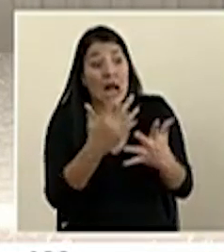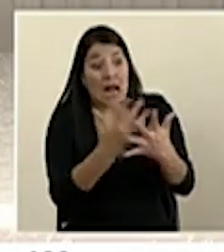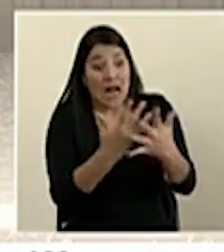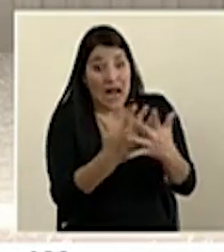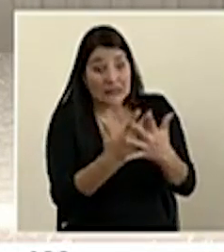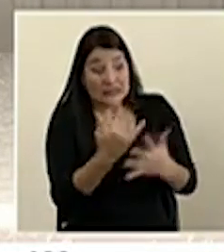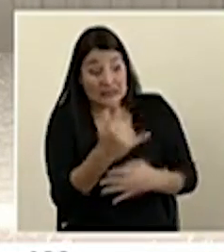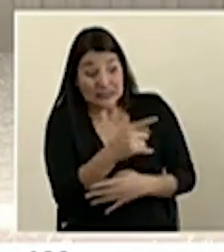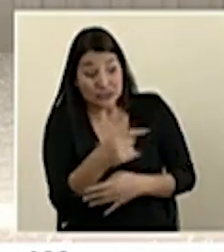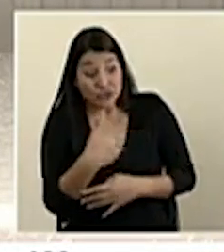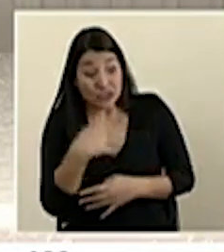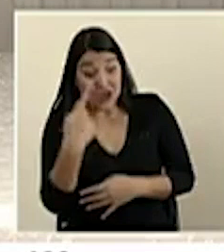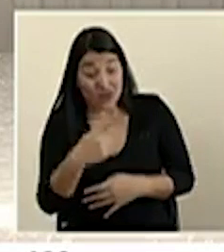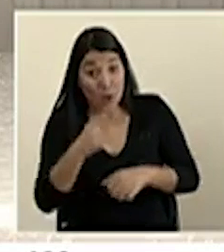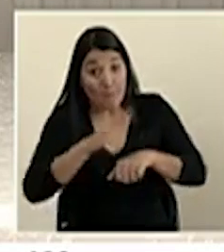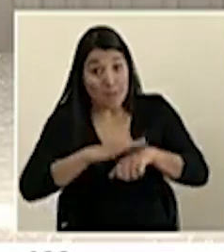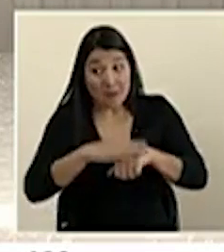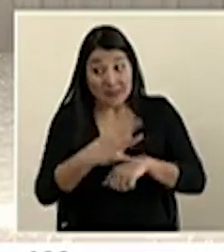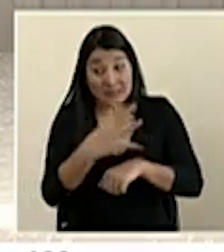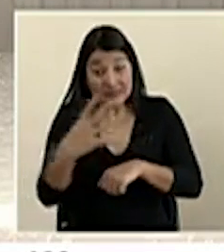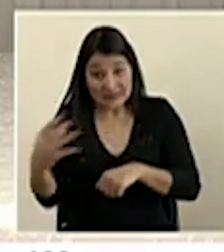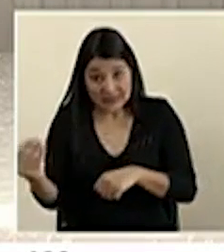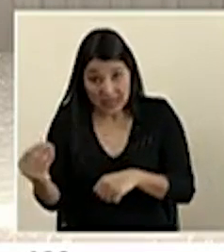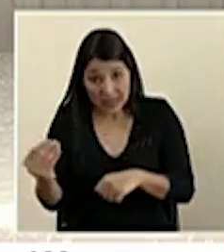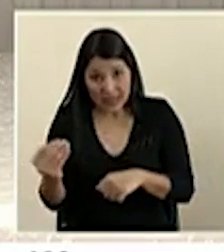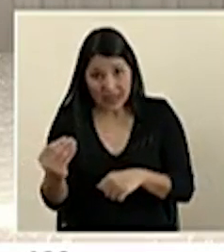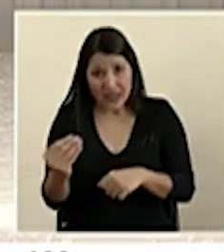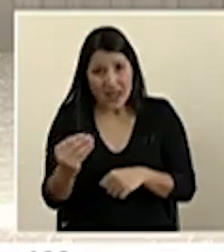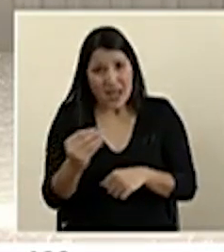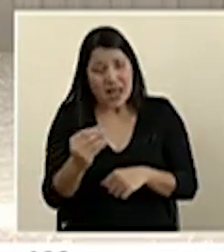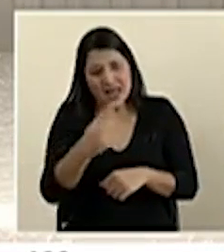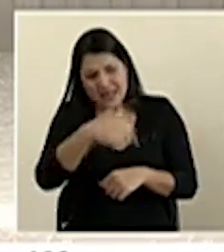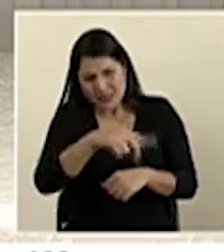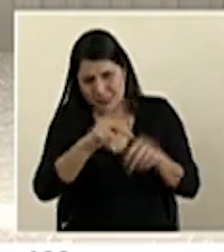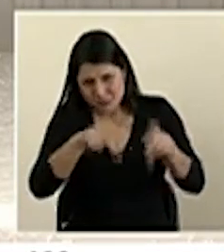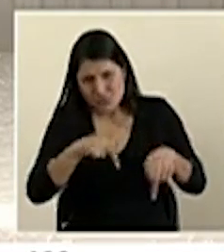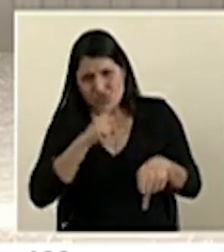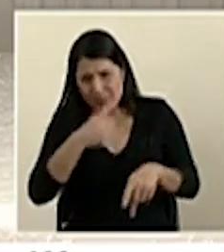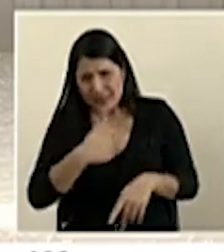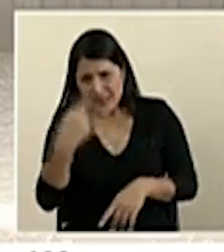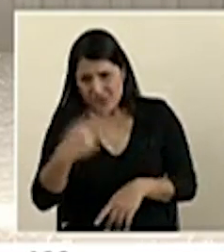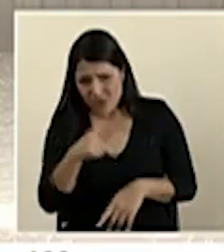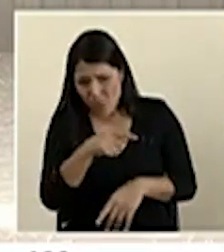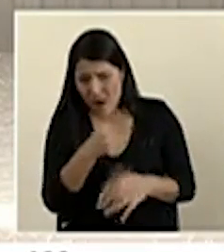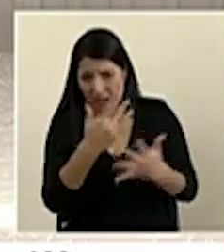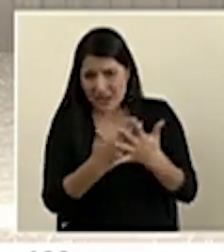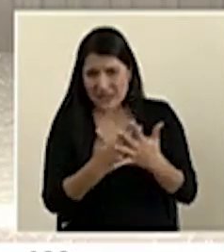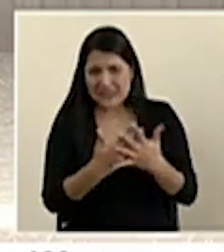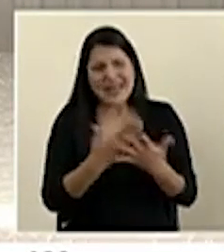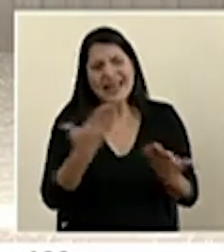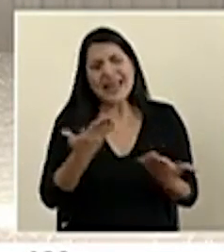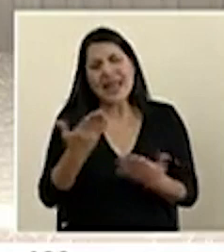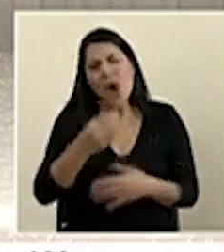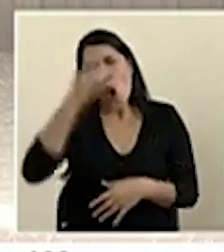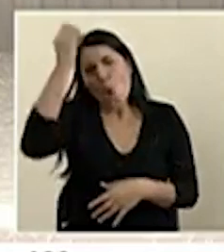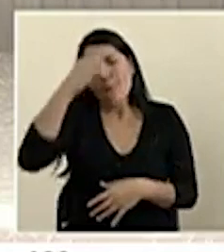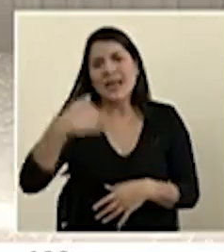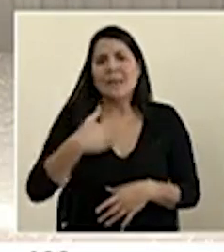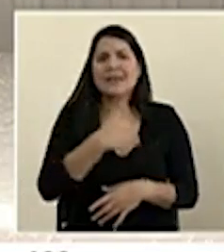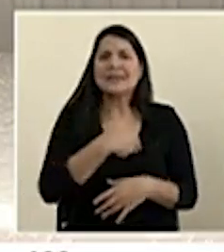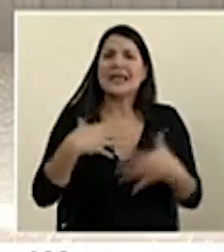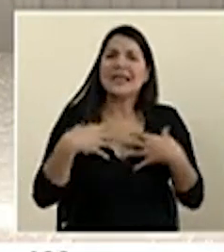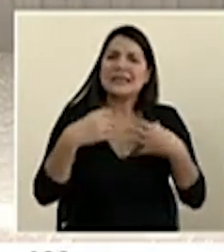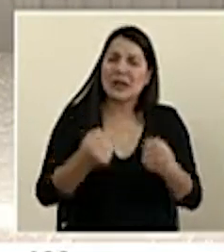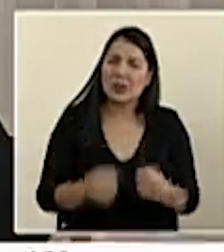Es decir, ¿realmente están corriendo peligro de contagio estas personas actualmente en las cárceles? ¿Cuáles son las recomendaciones emitidas por el Ministerio de Salud para que se dé esta